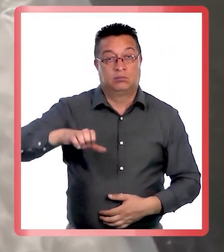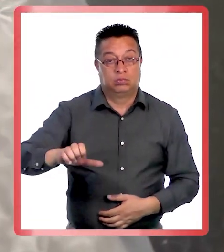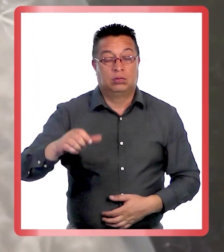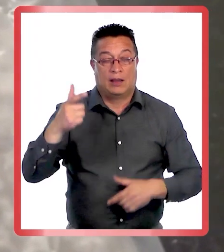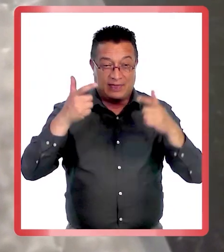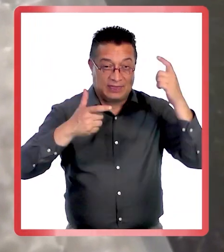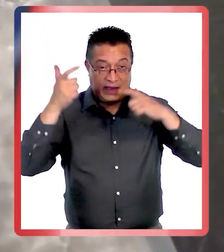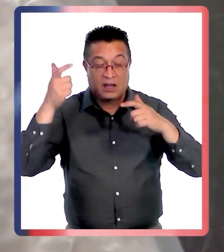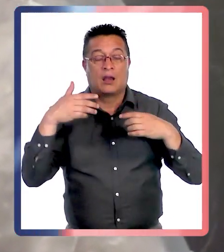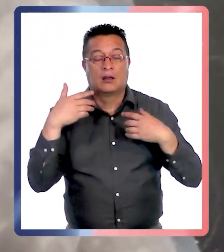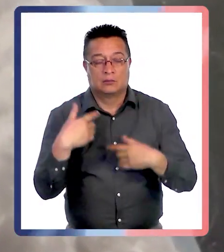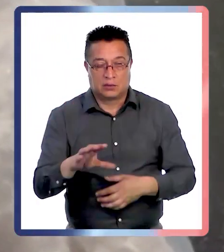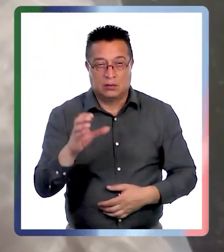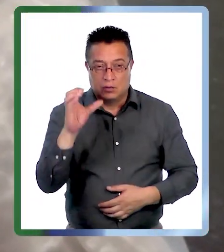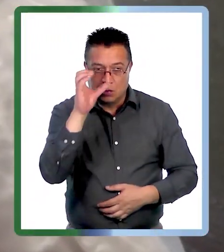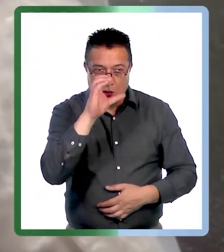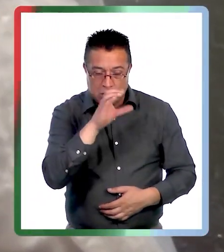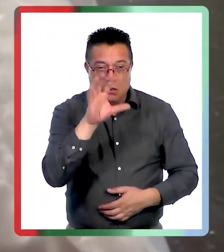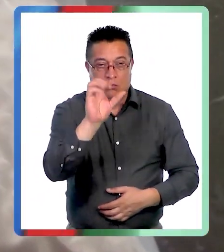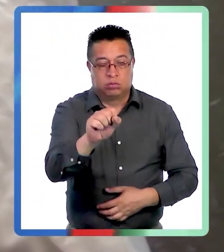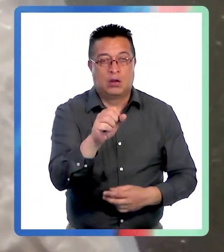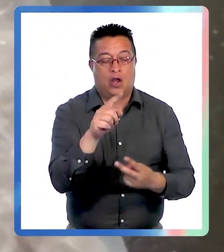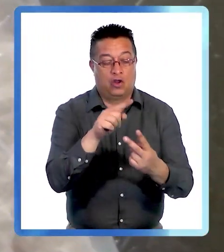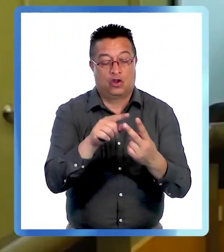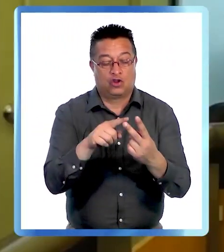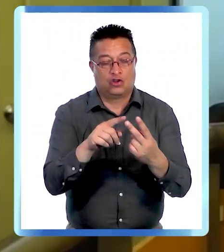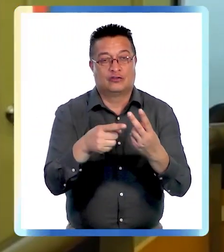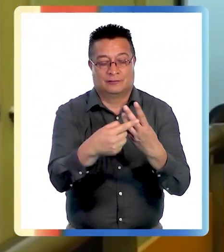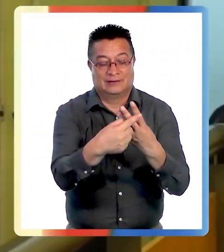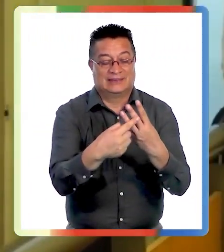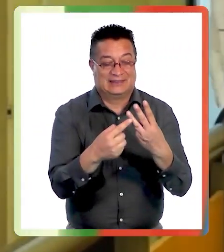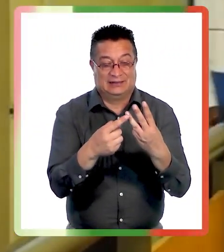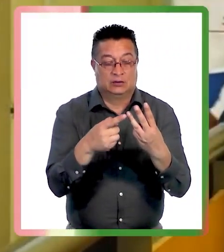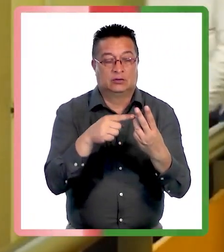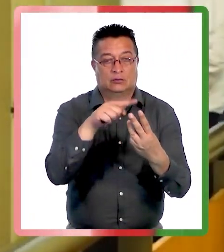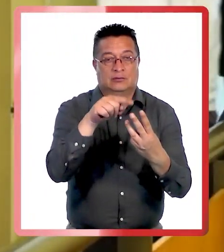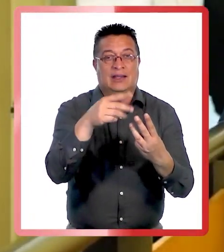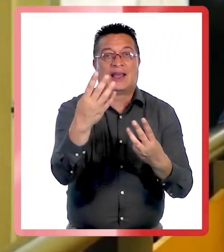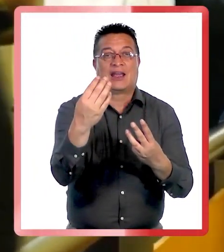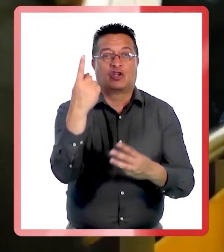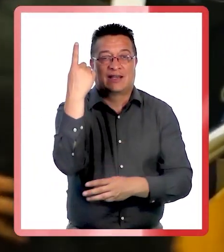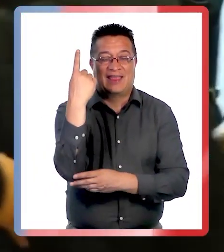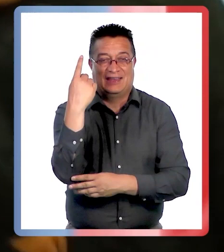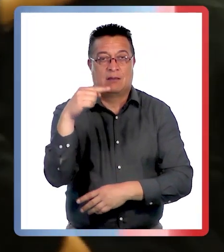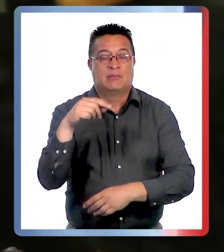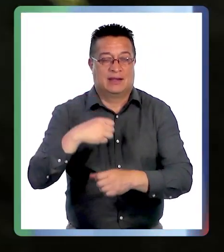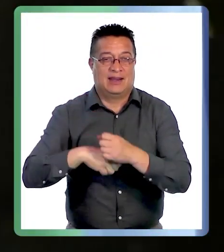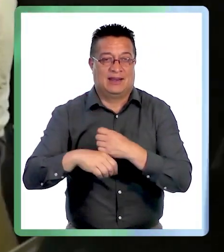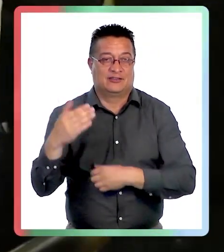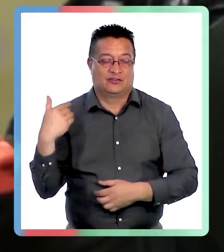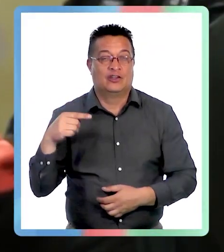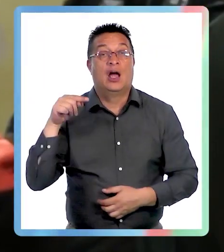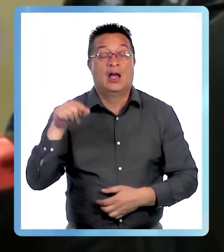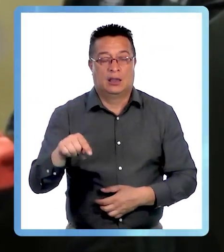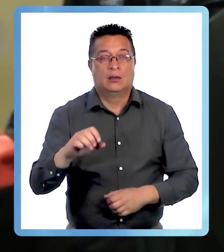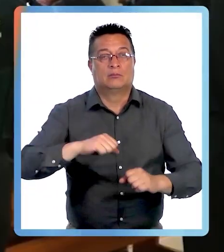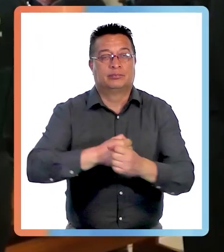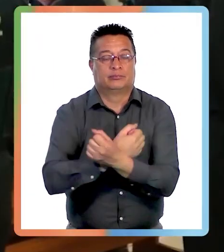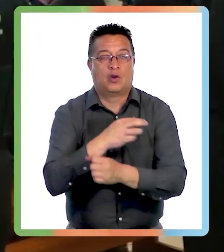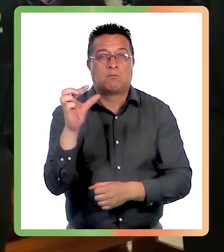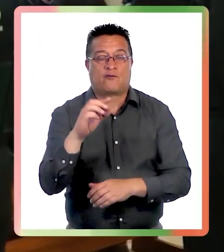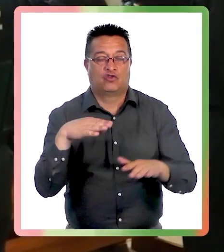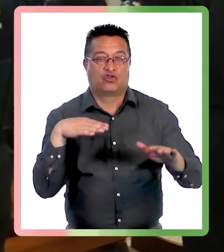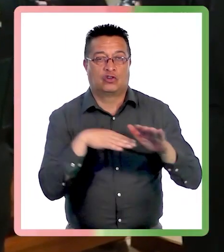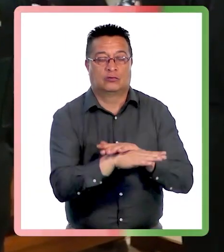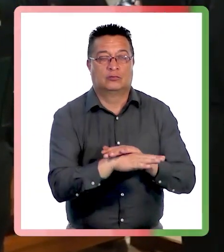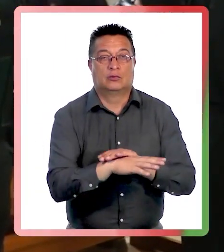Homicidios de la PDI Talquina pudo dar con el paradero de dos de los tres autores el 14 de diciembre de ese año, quedando en prisión